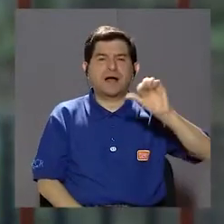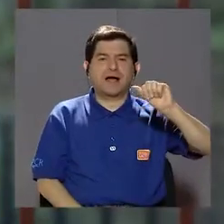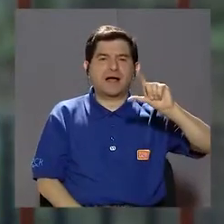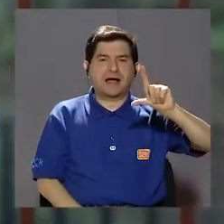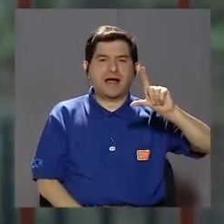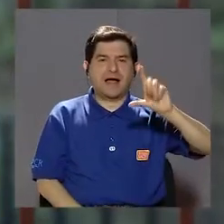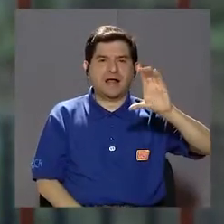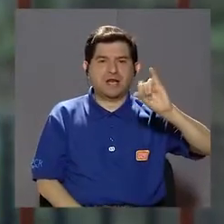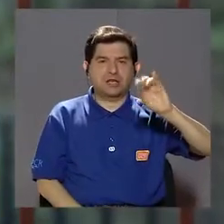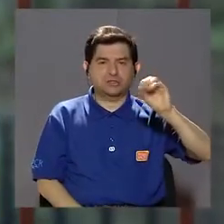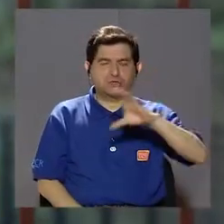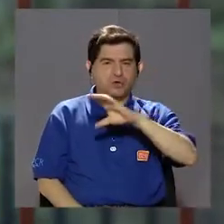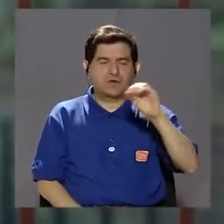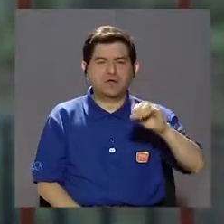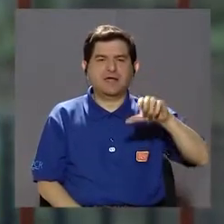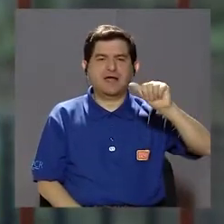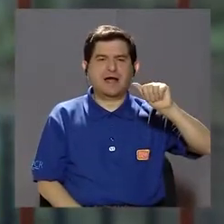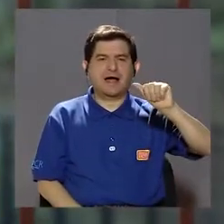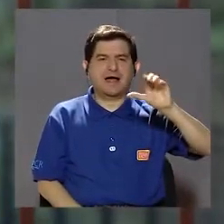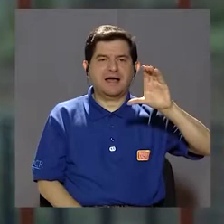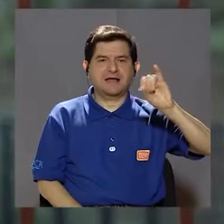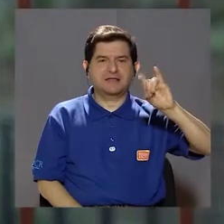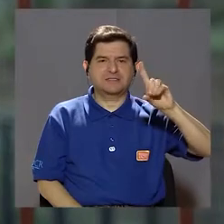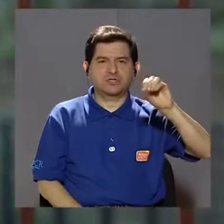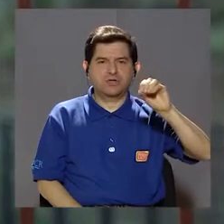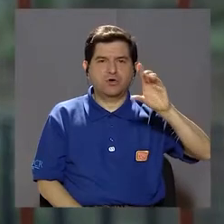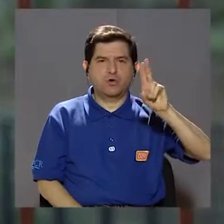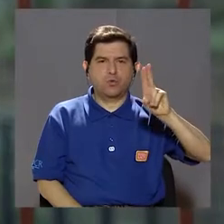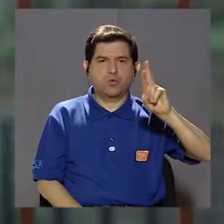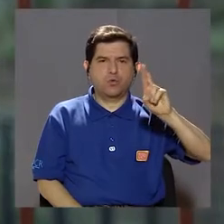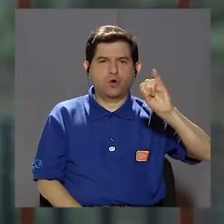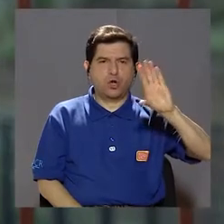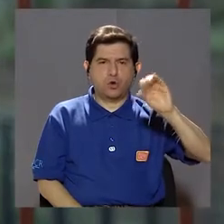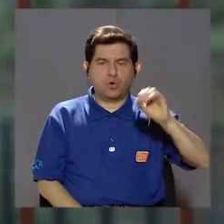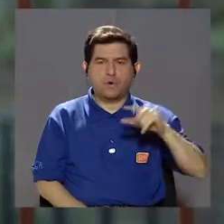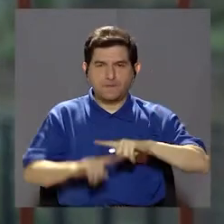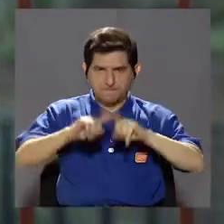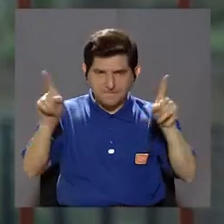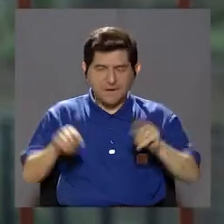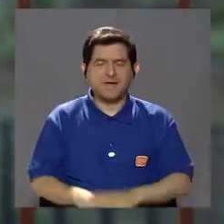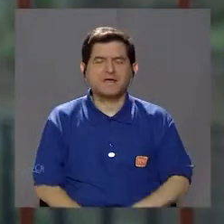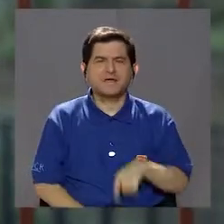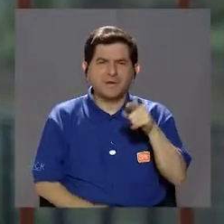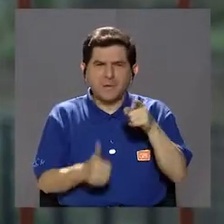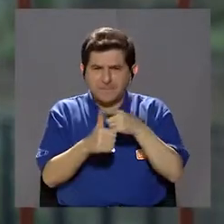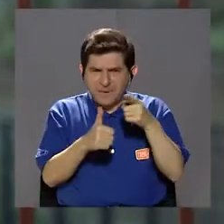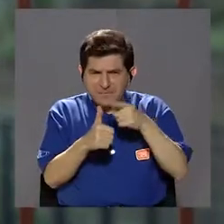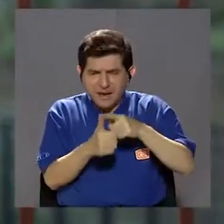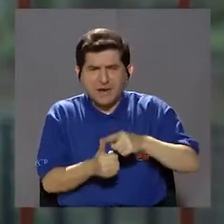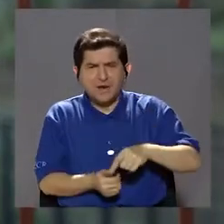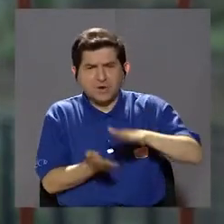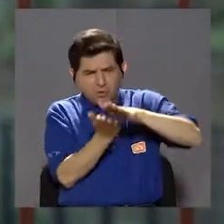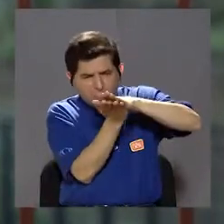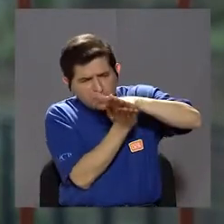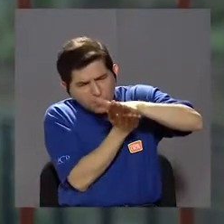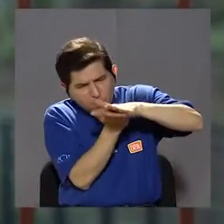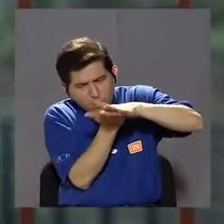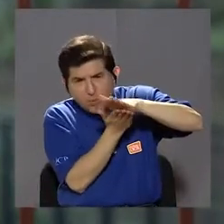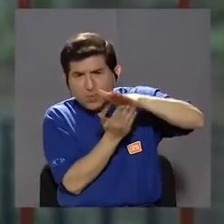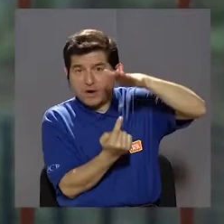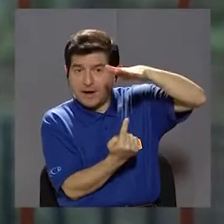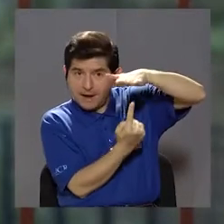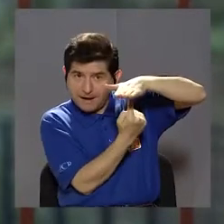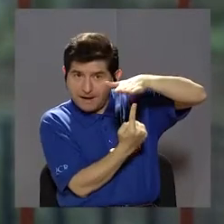de ácido de calcio y ácido úrico. Pero se forma a raíz de que produce una facitis. Nosotros